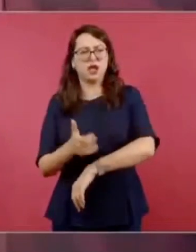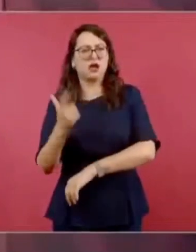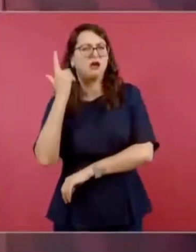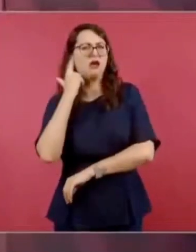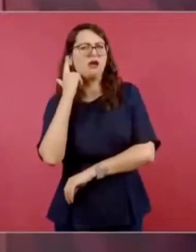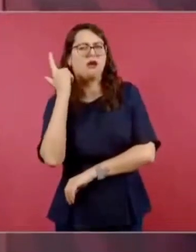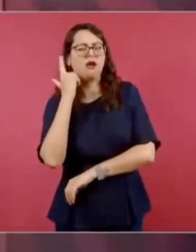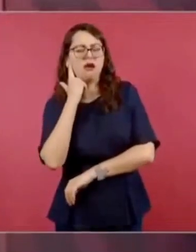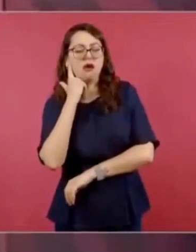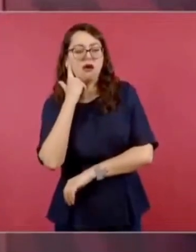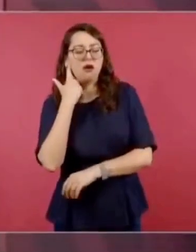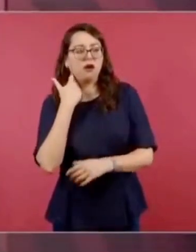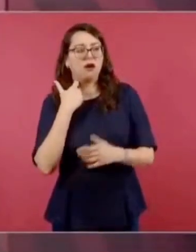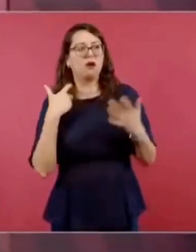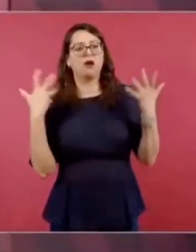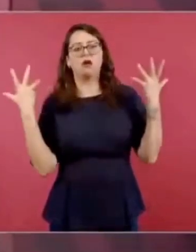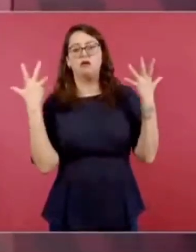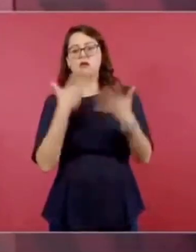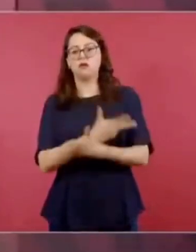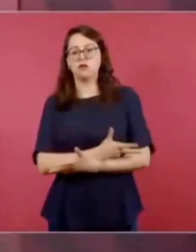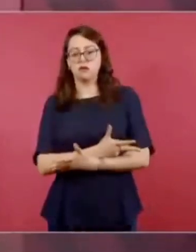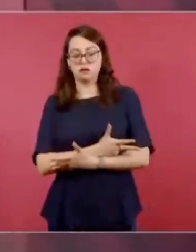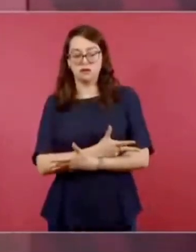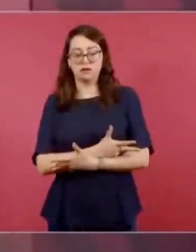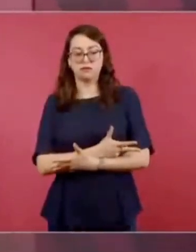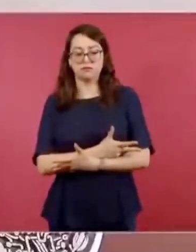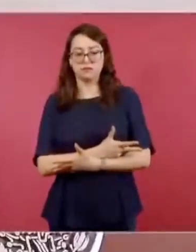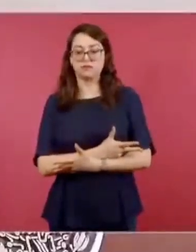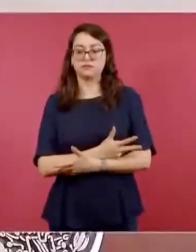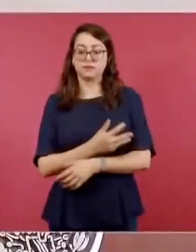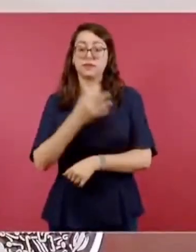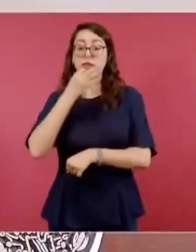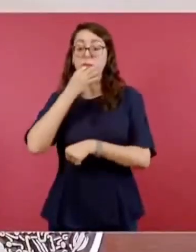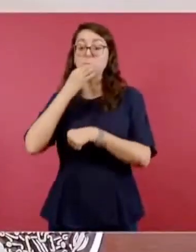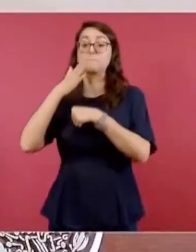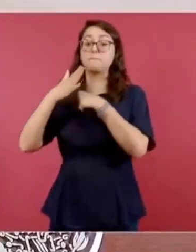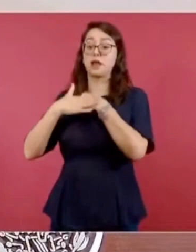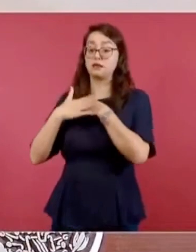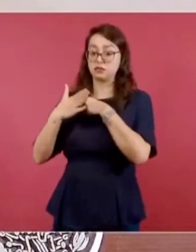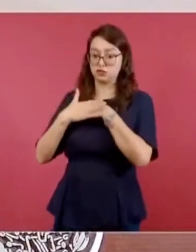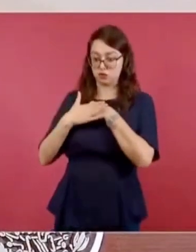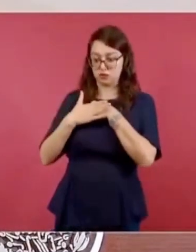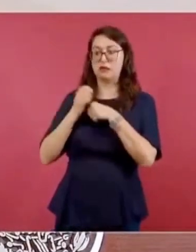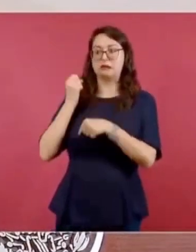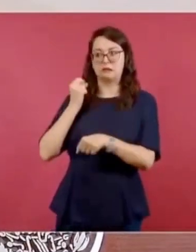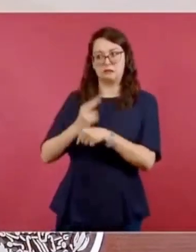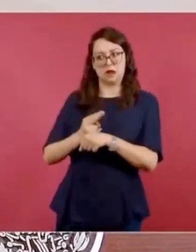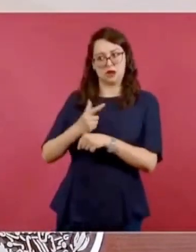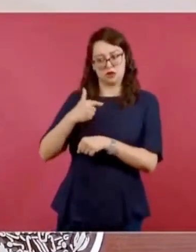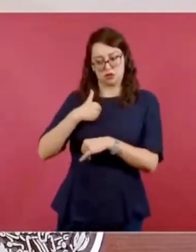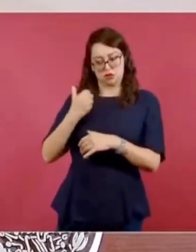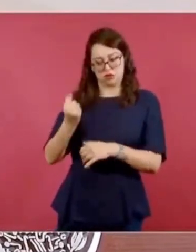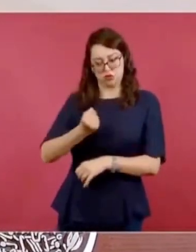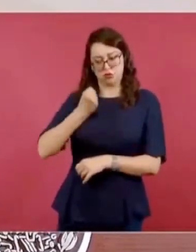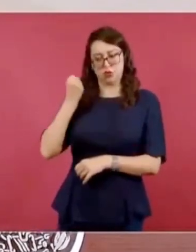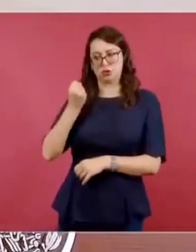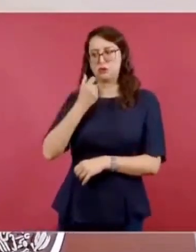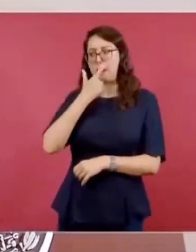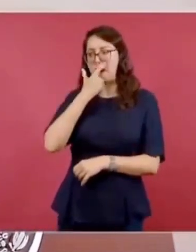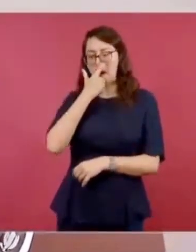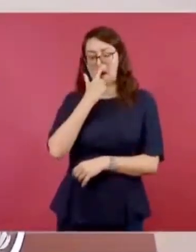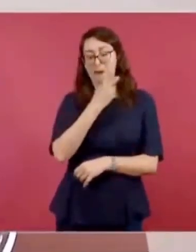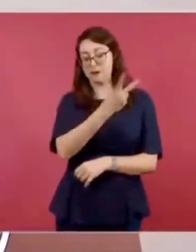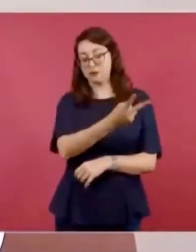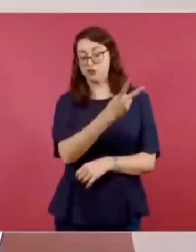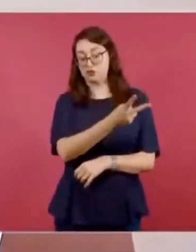cuenta de los movimientos y me previno. La policía agarró a